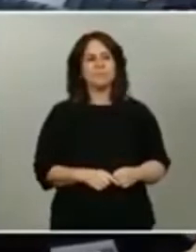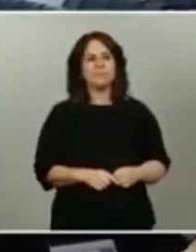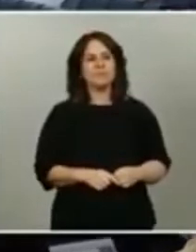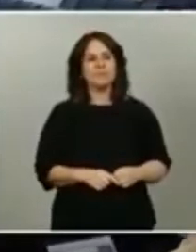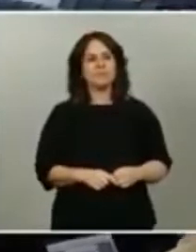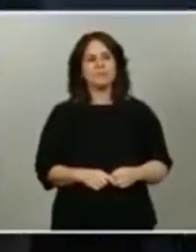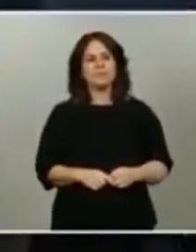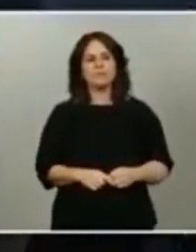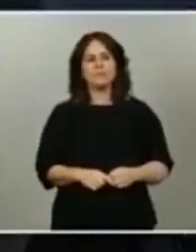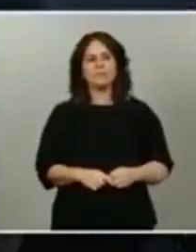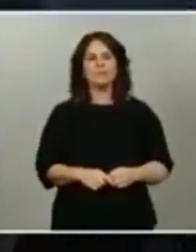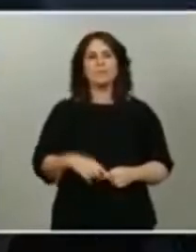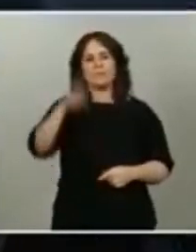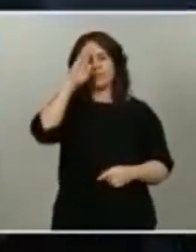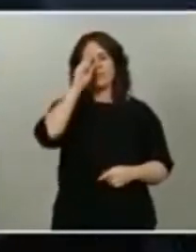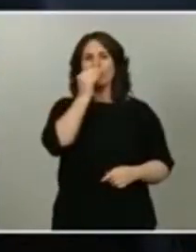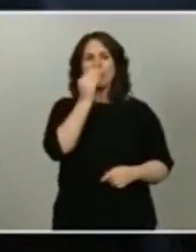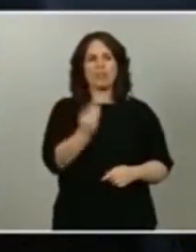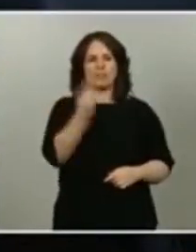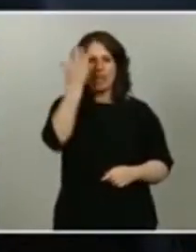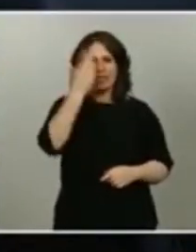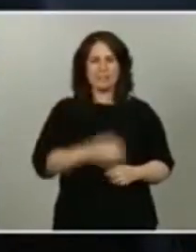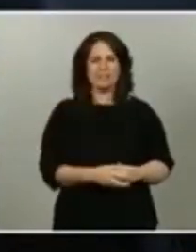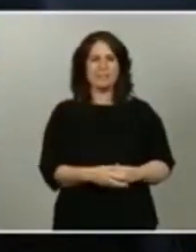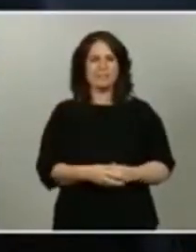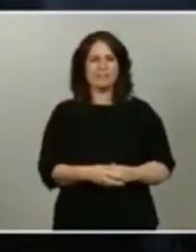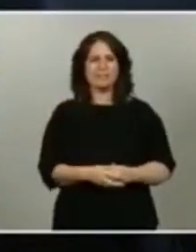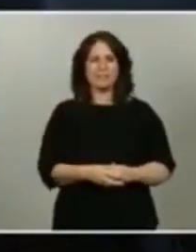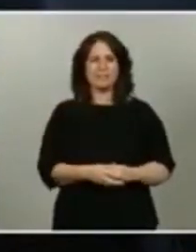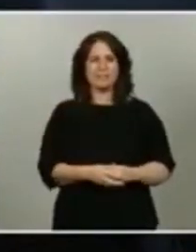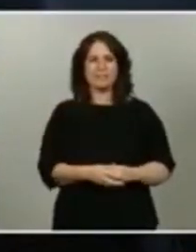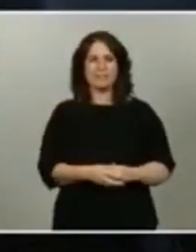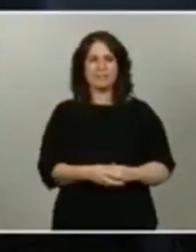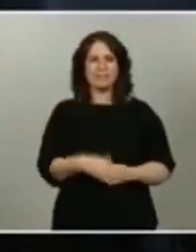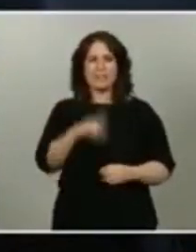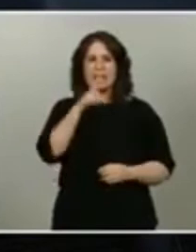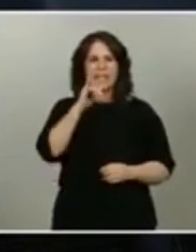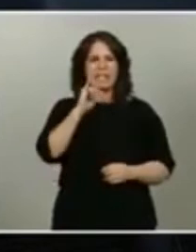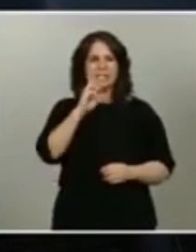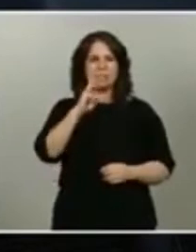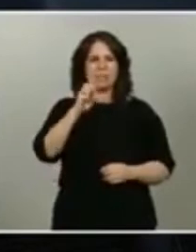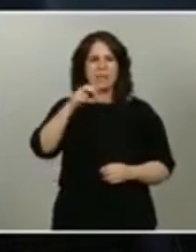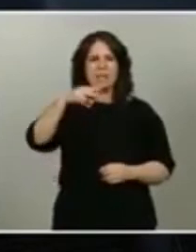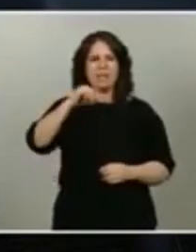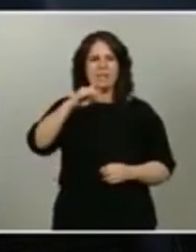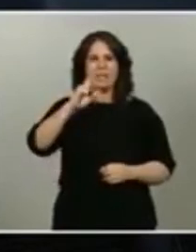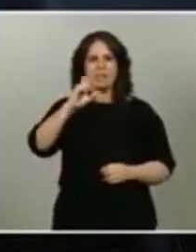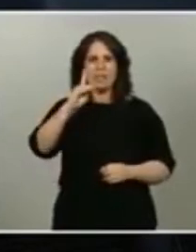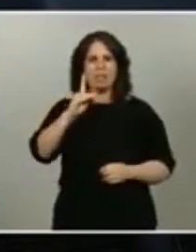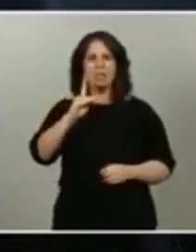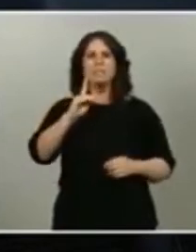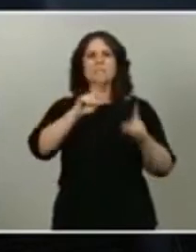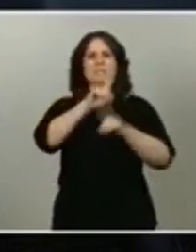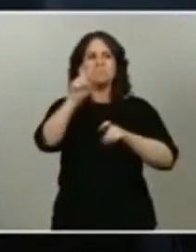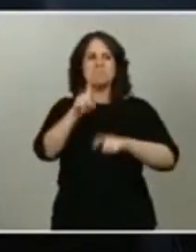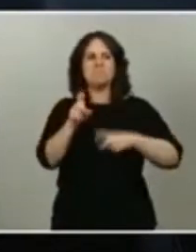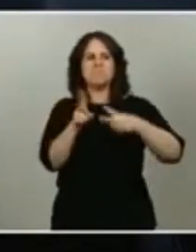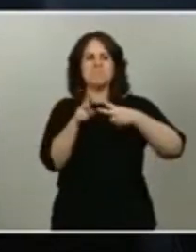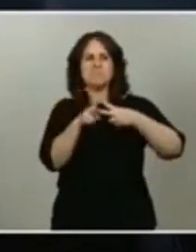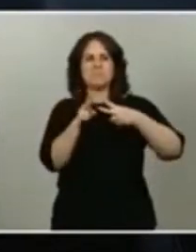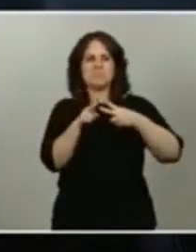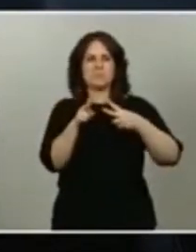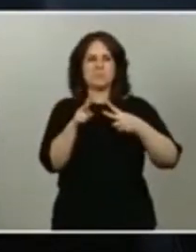Hola buenos días Eulogio López de Hispanidad quiero matizar dos cuestiones que antes le han preguntado mis colegas o pedirle más